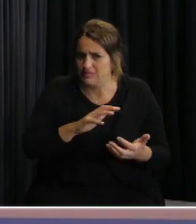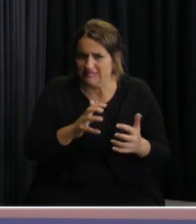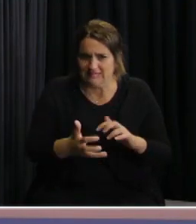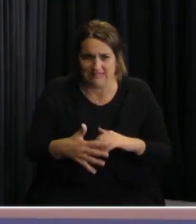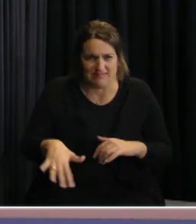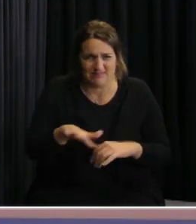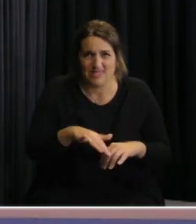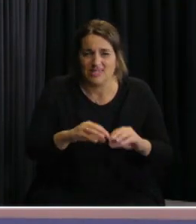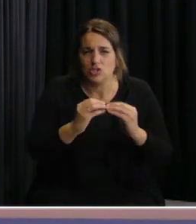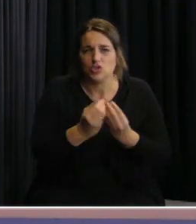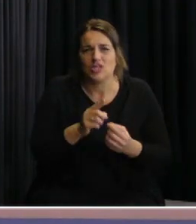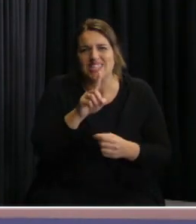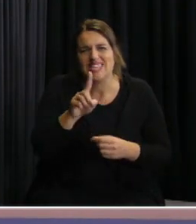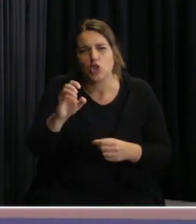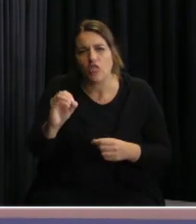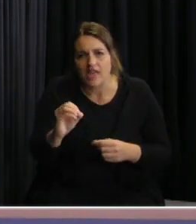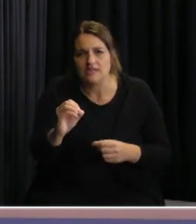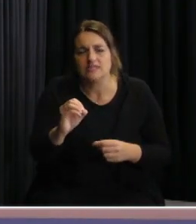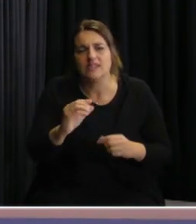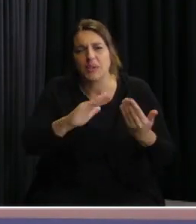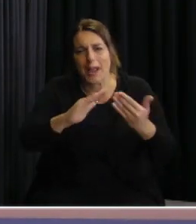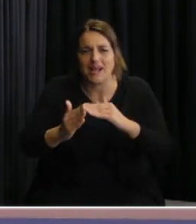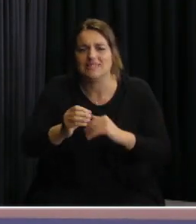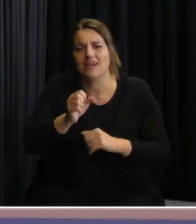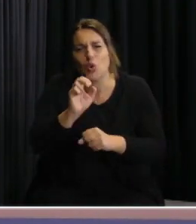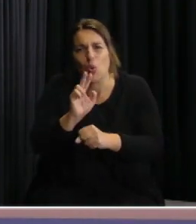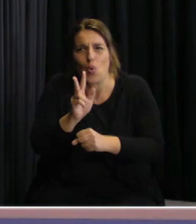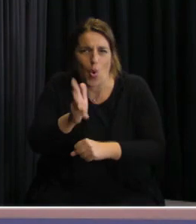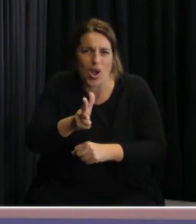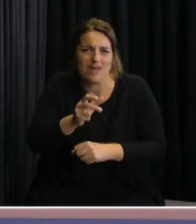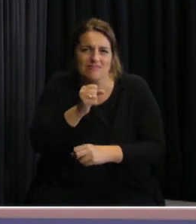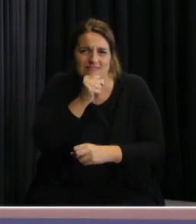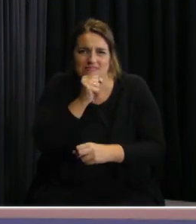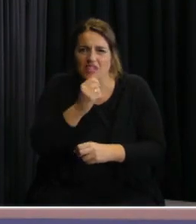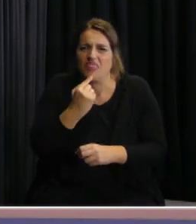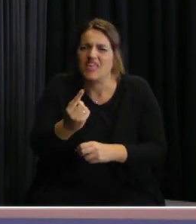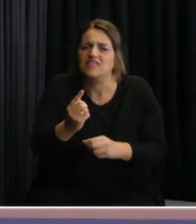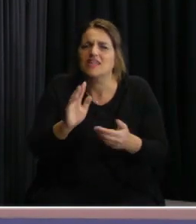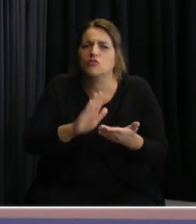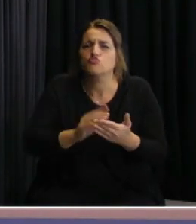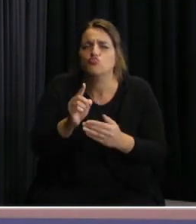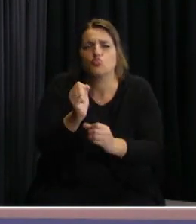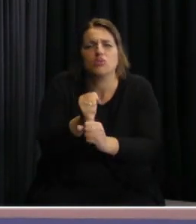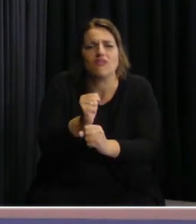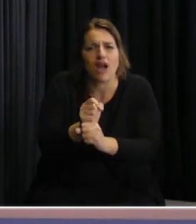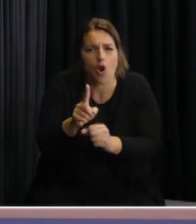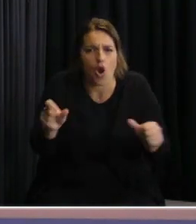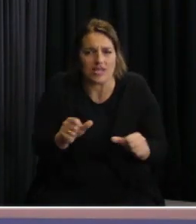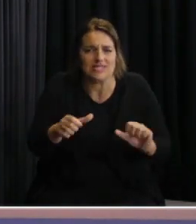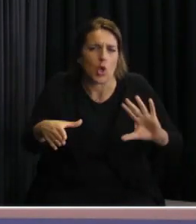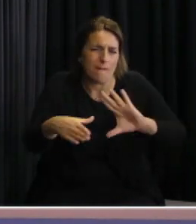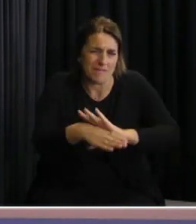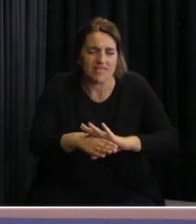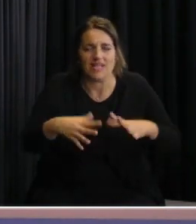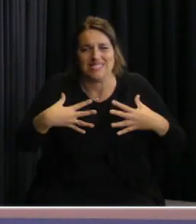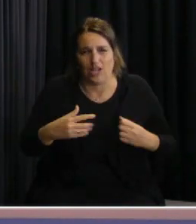110 residenciales para adultos que están como catalogaron en un trabajo que hizo el MIDE, Salud